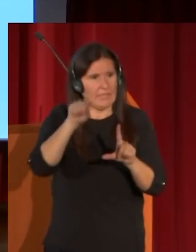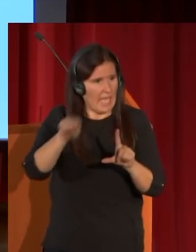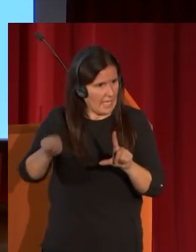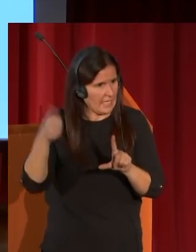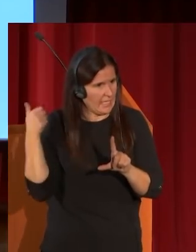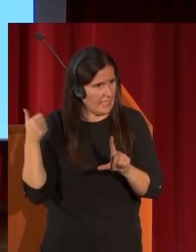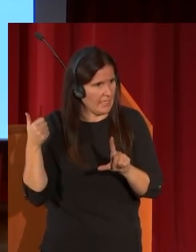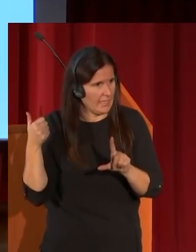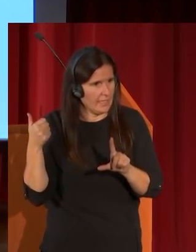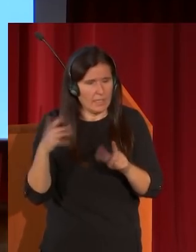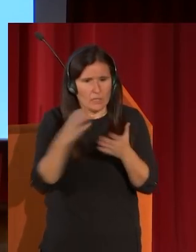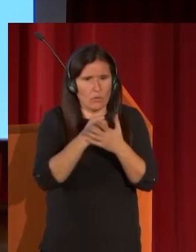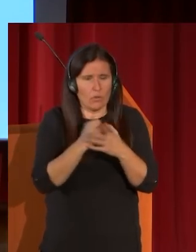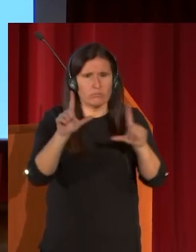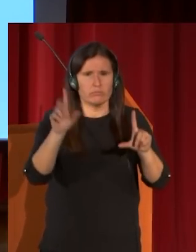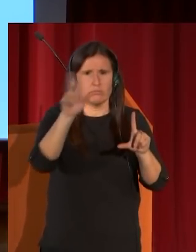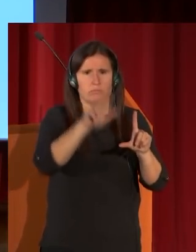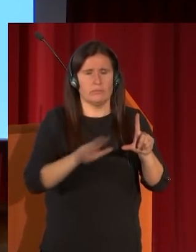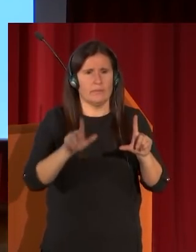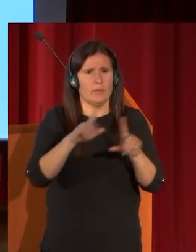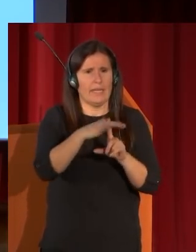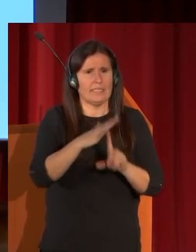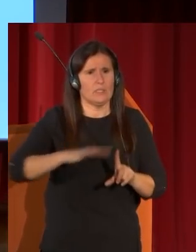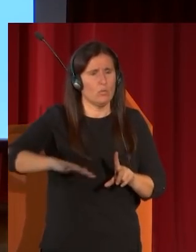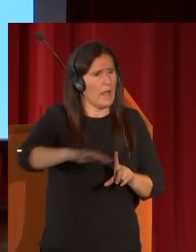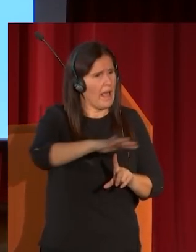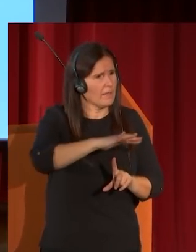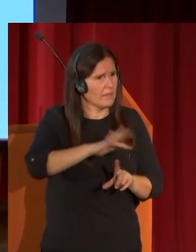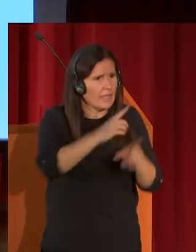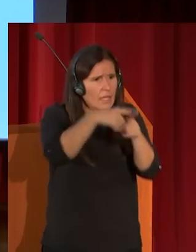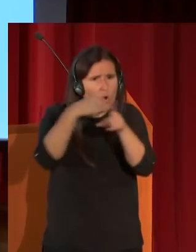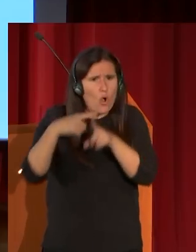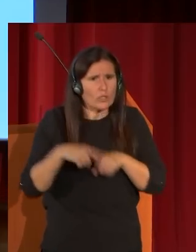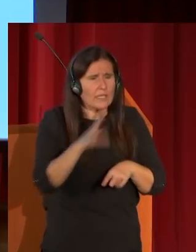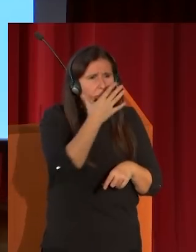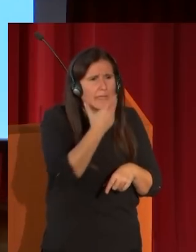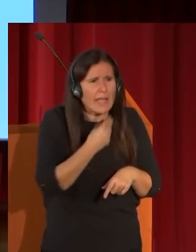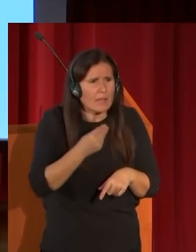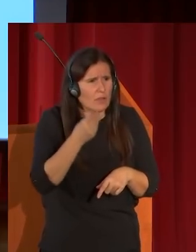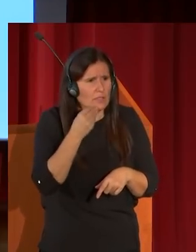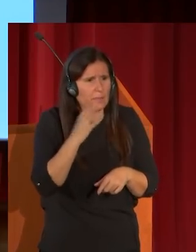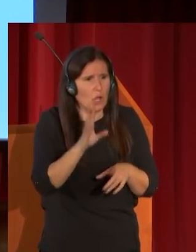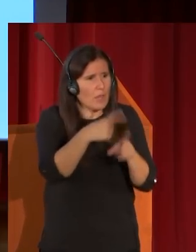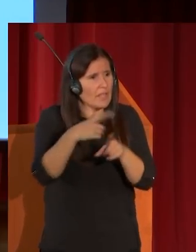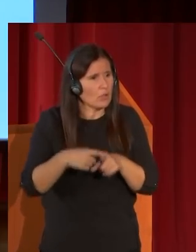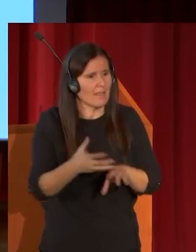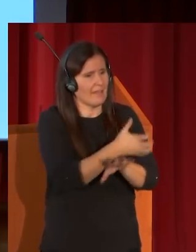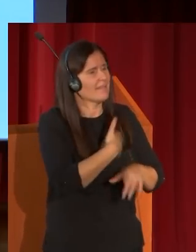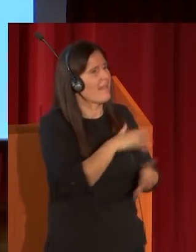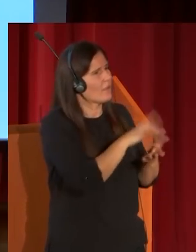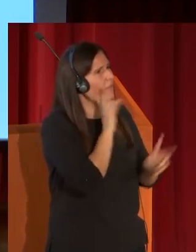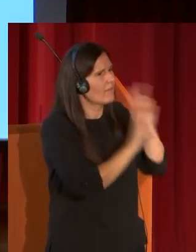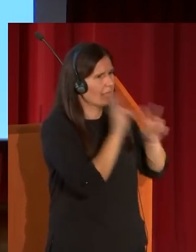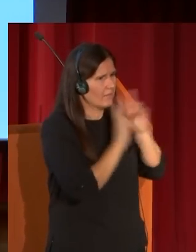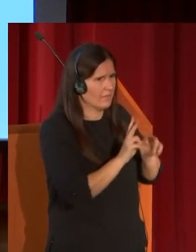un escenario de cosas preciosas pero al mismo tiempo de cosas vividas de